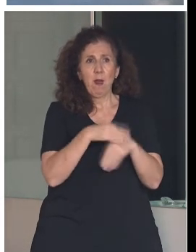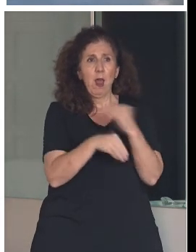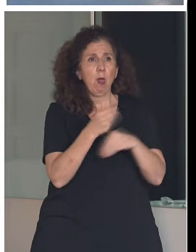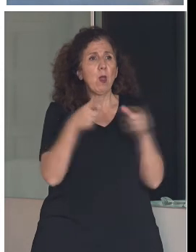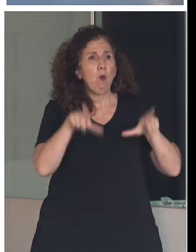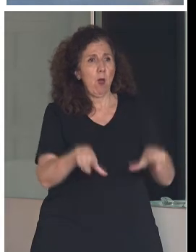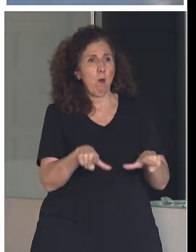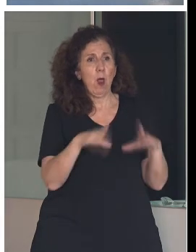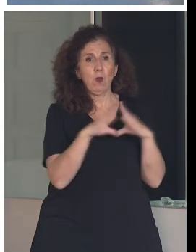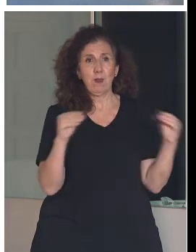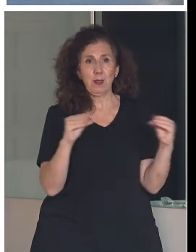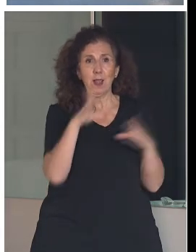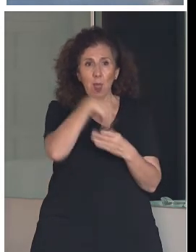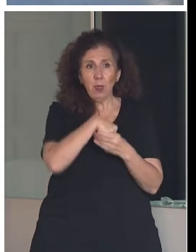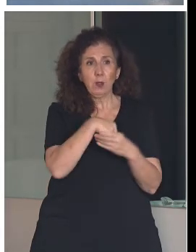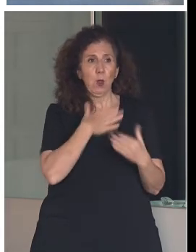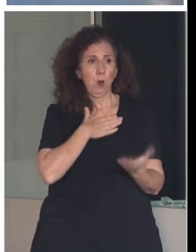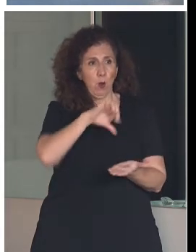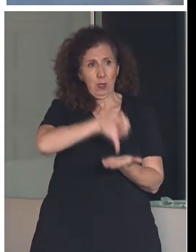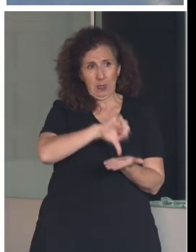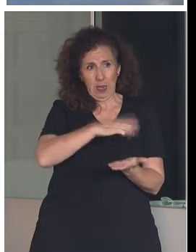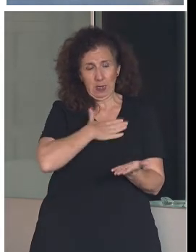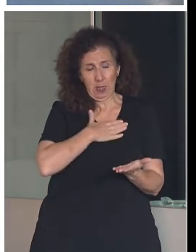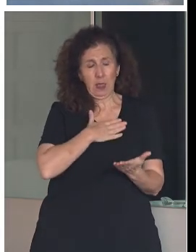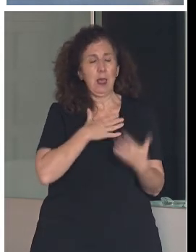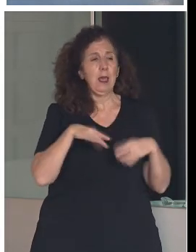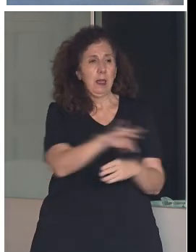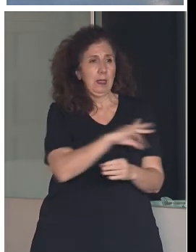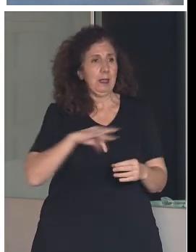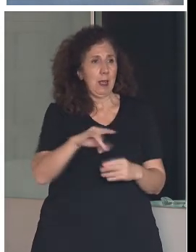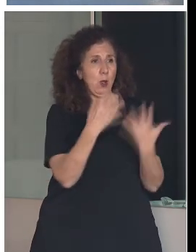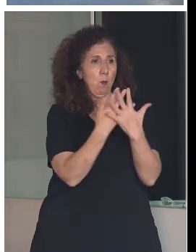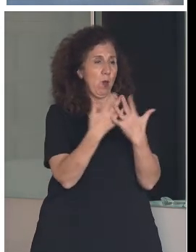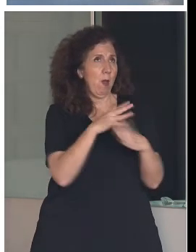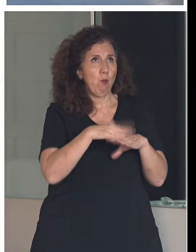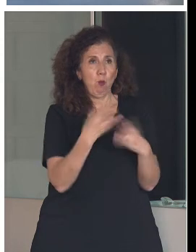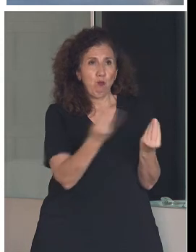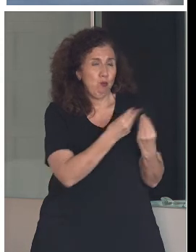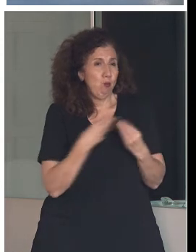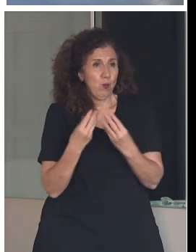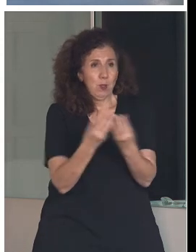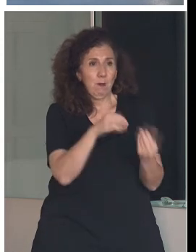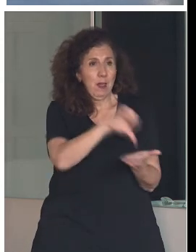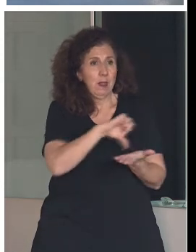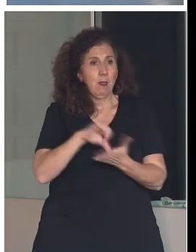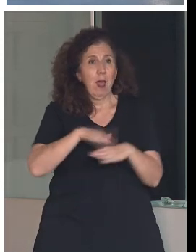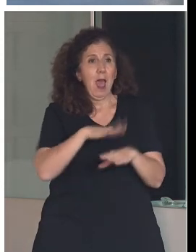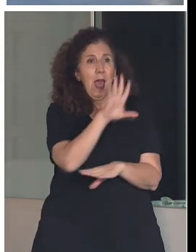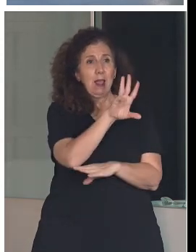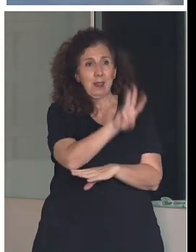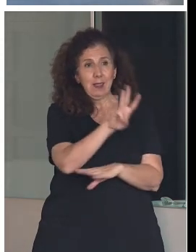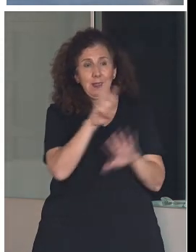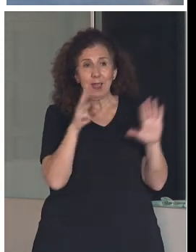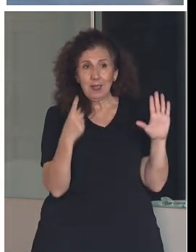universitaria en nuestra sede, en la sede de Territorio Mudéjar, que al final es una multisede, porque tenemos 36 lugares para poder trabajar, entonces